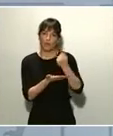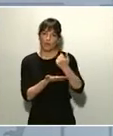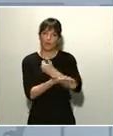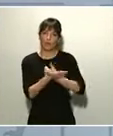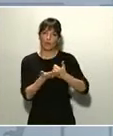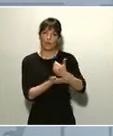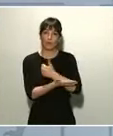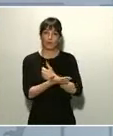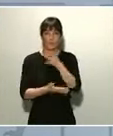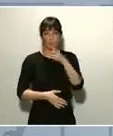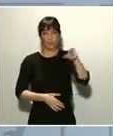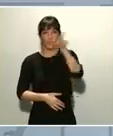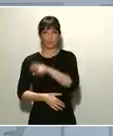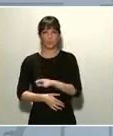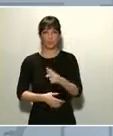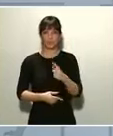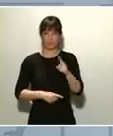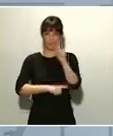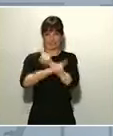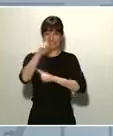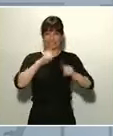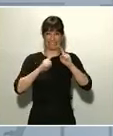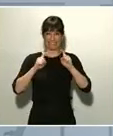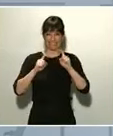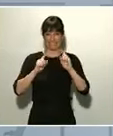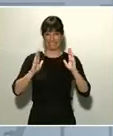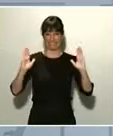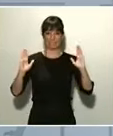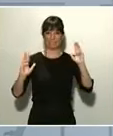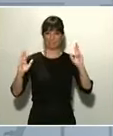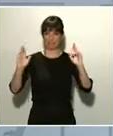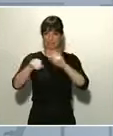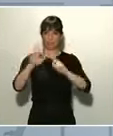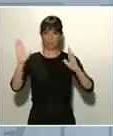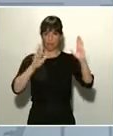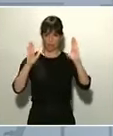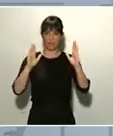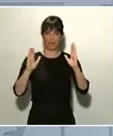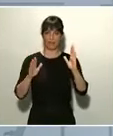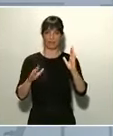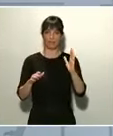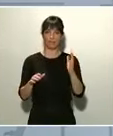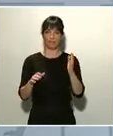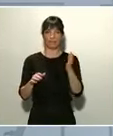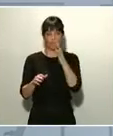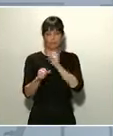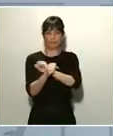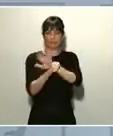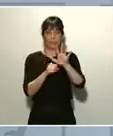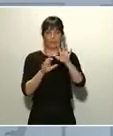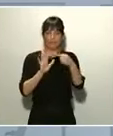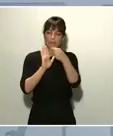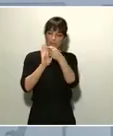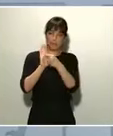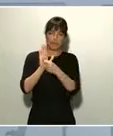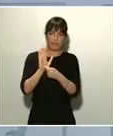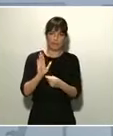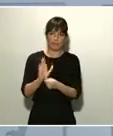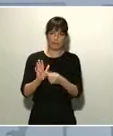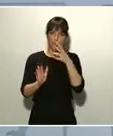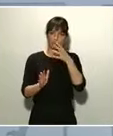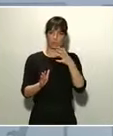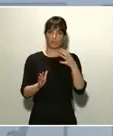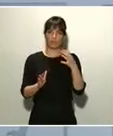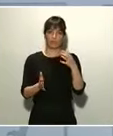temporal que como consecuencia del COVID-19 tiene, las medidas que estamos tomando como consecuencia del decreto de alarma se están